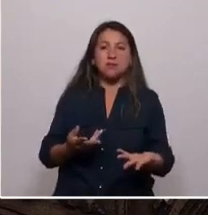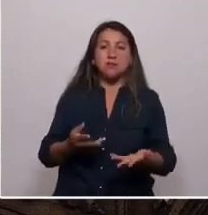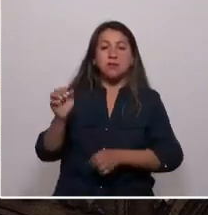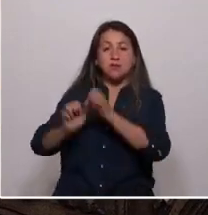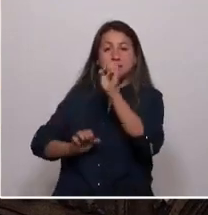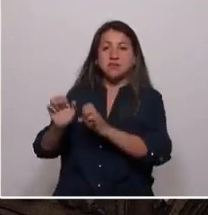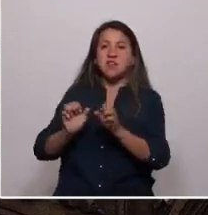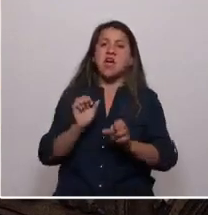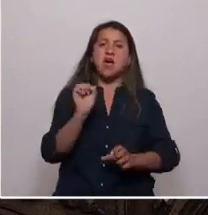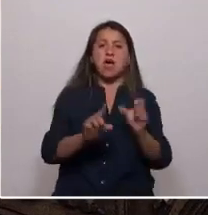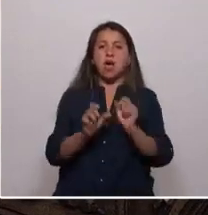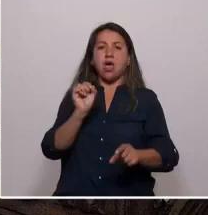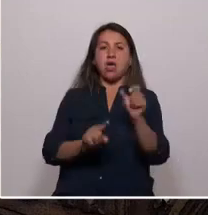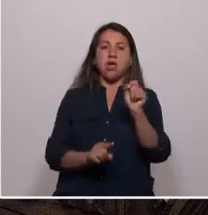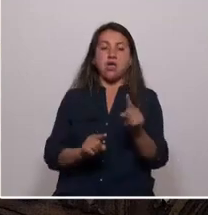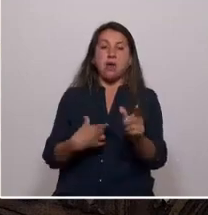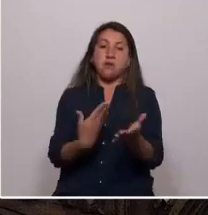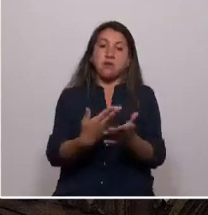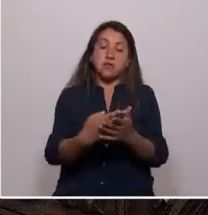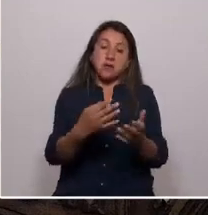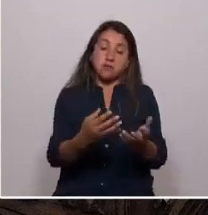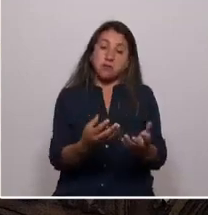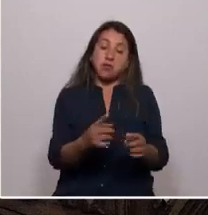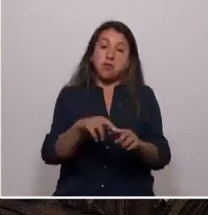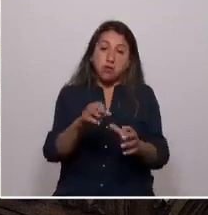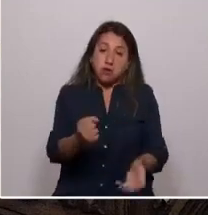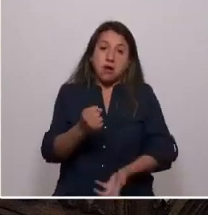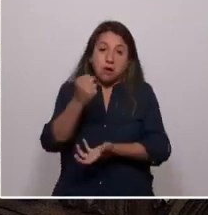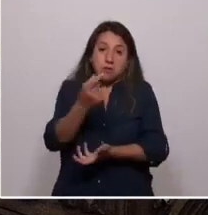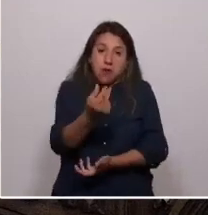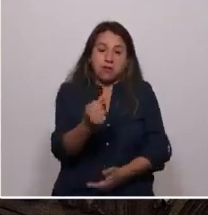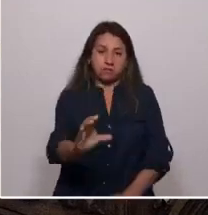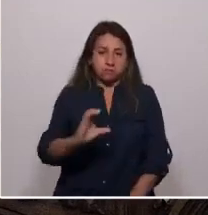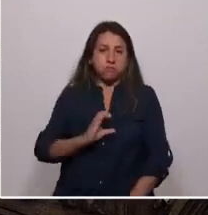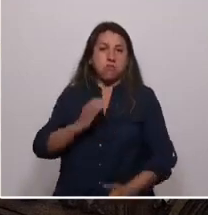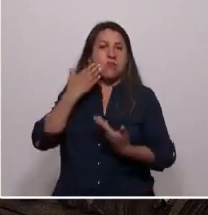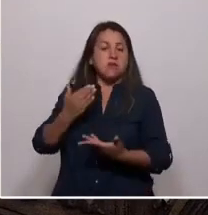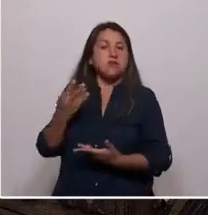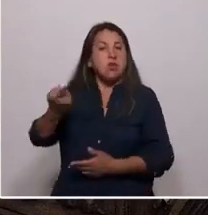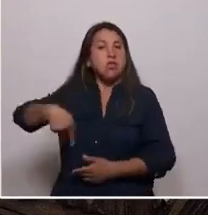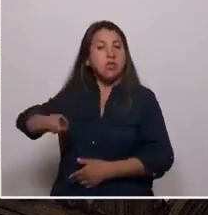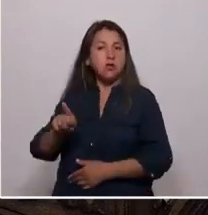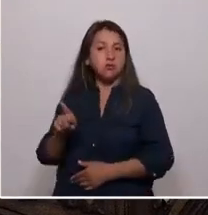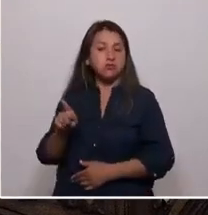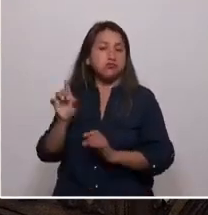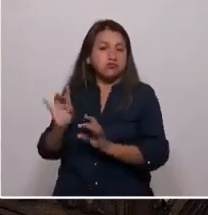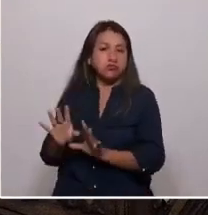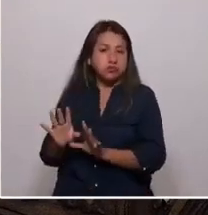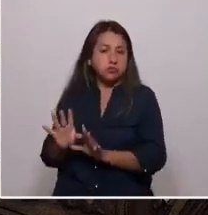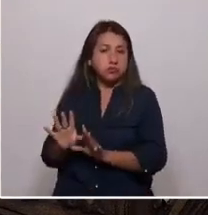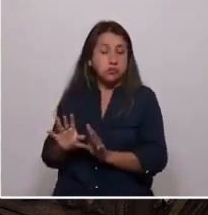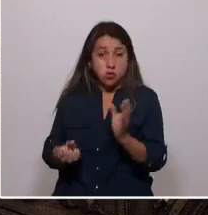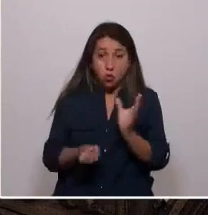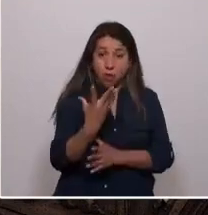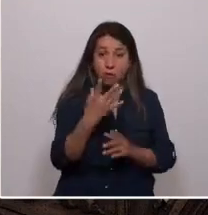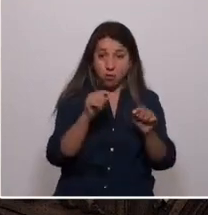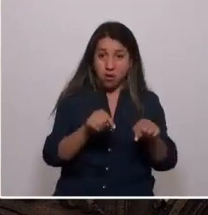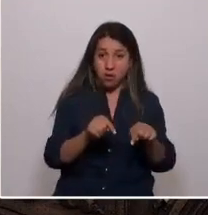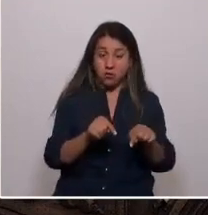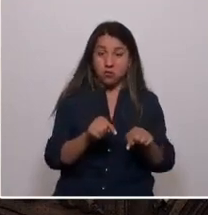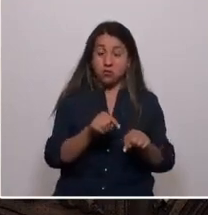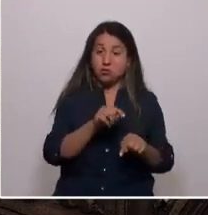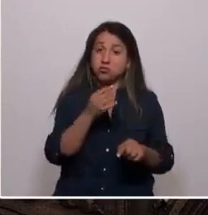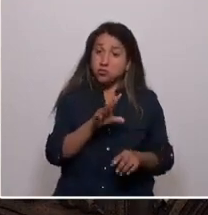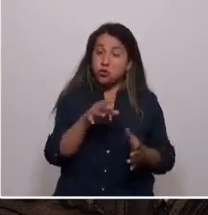justifica en función de unas ganancias en dinero que le significan a beneficio propio. Y esto no es nuevo, no es exclusivo de